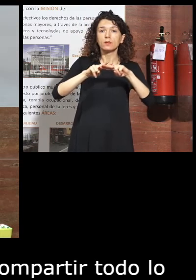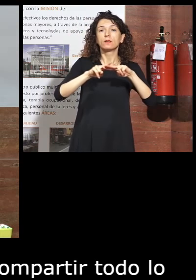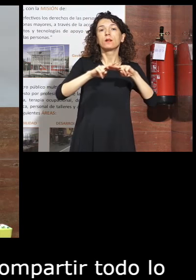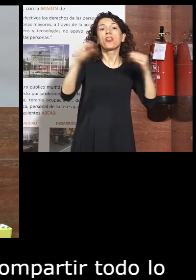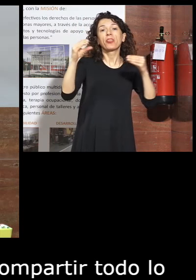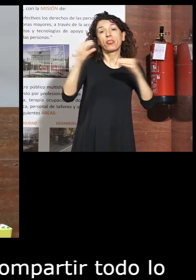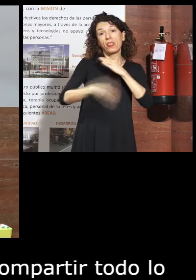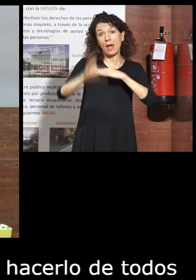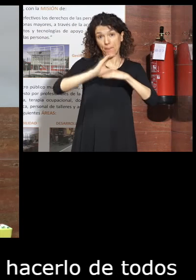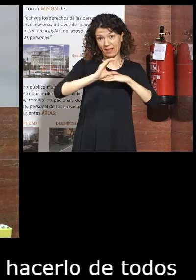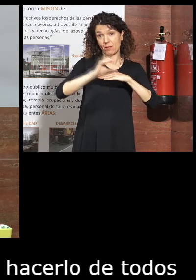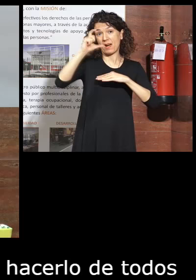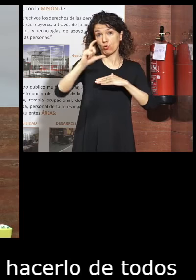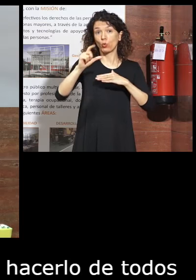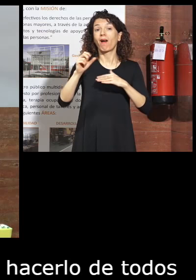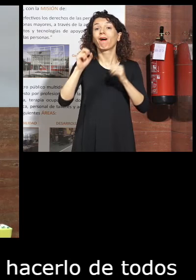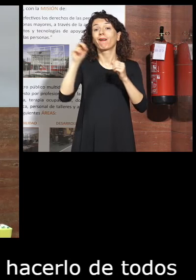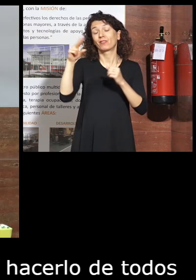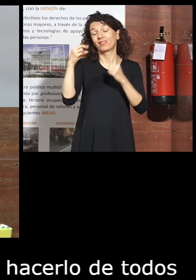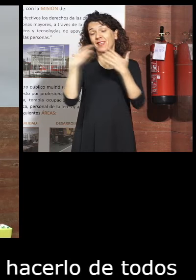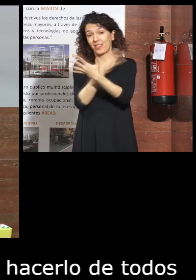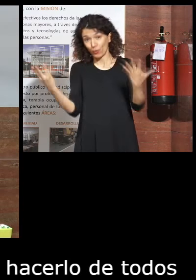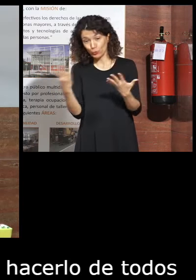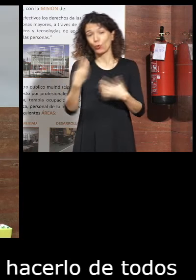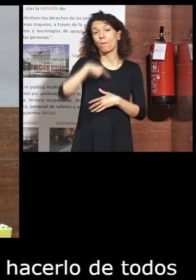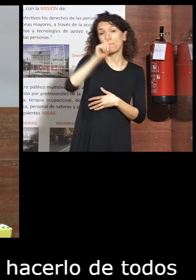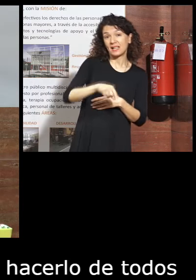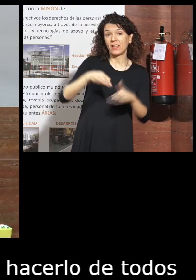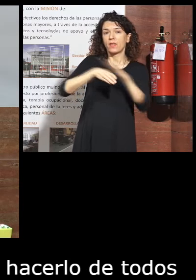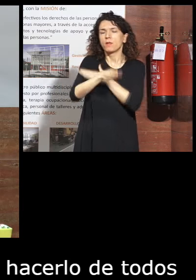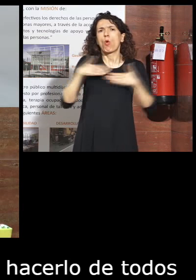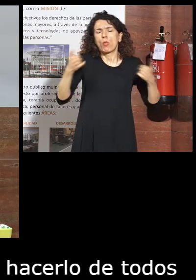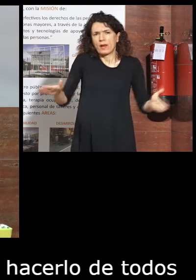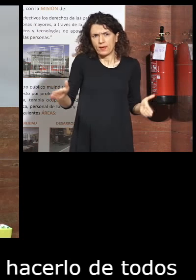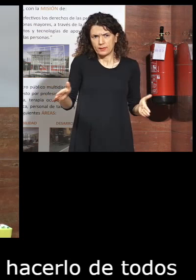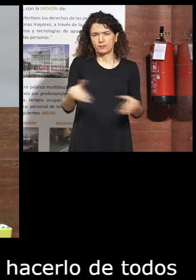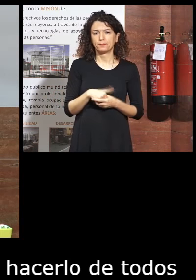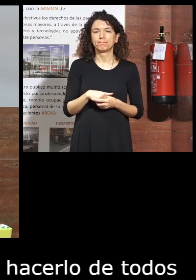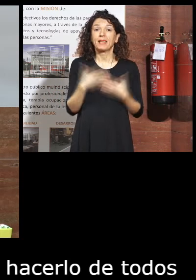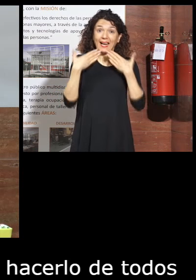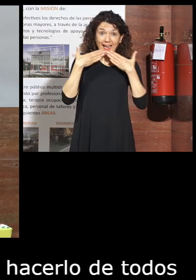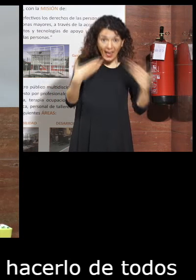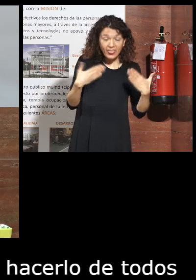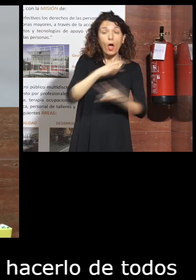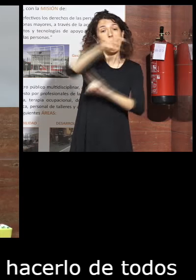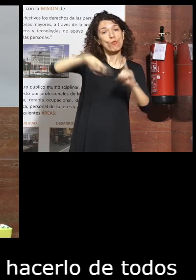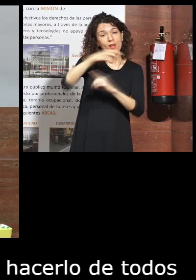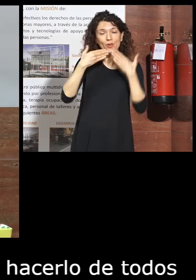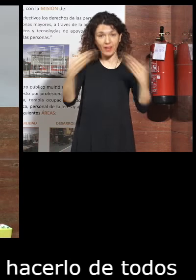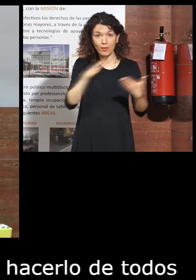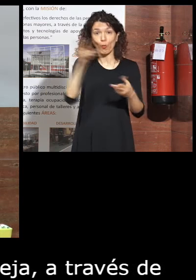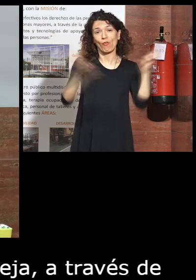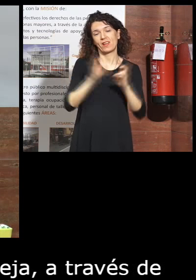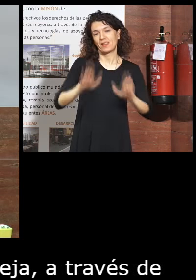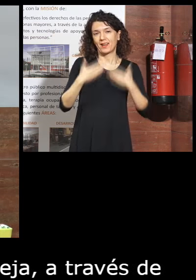hacia Paz, mayúscula 18, o el medio accesible que a lo mejor consideréis. Gracias un año más por vuestra